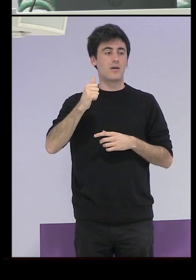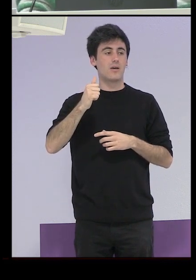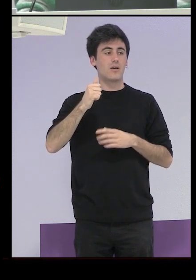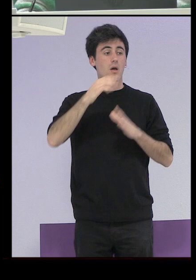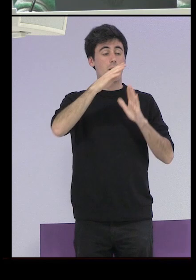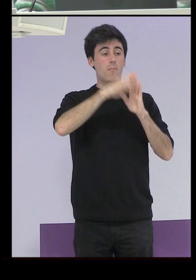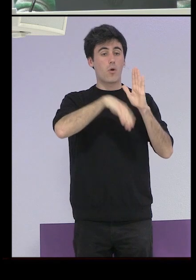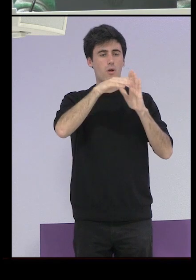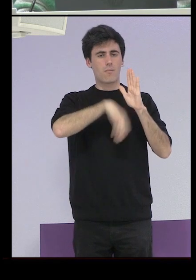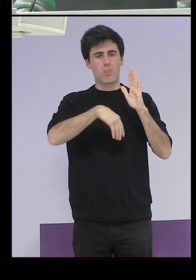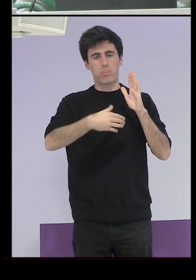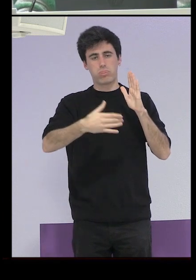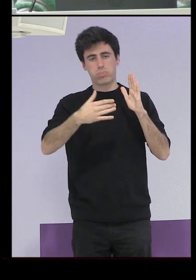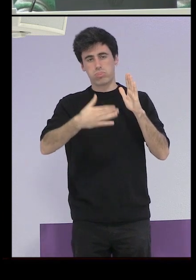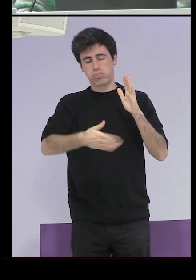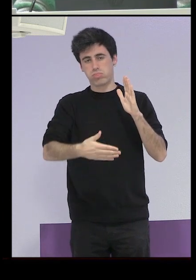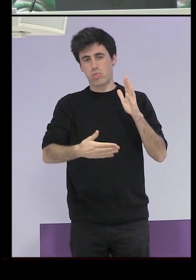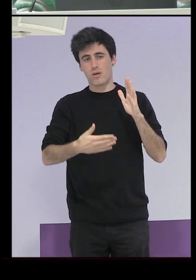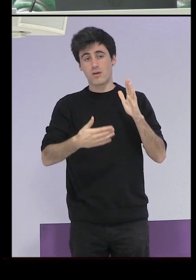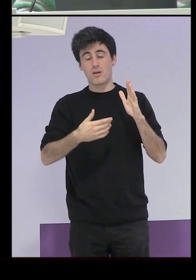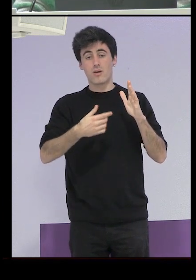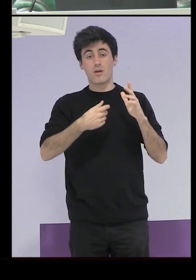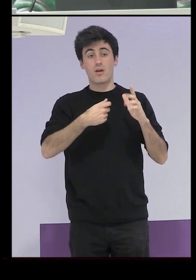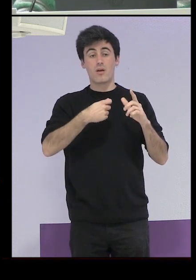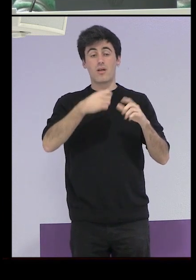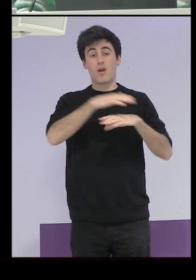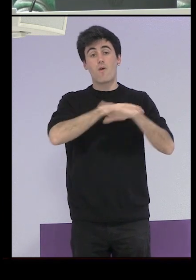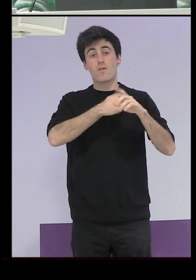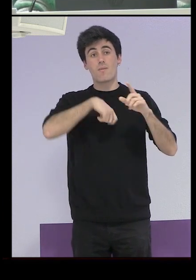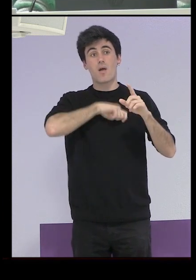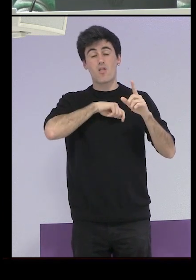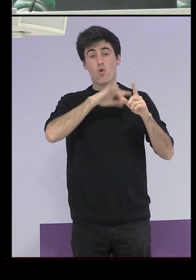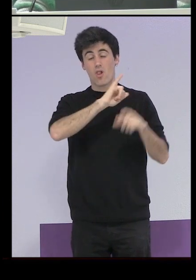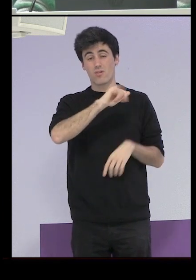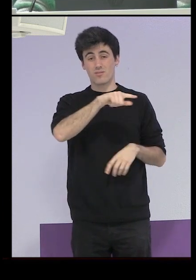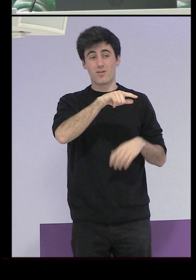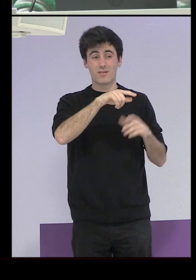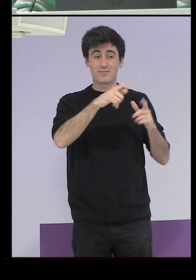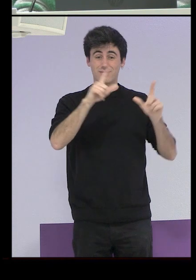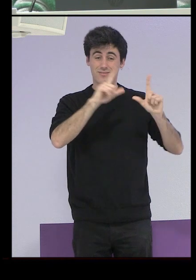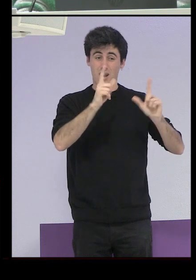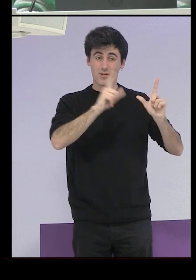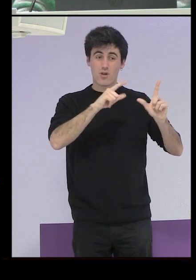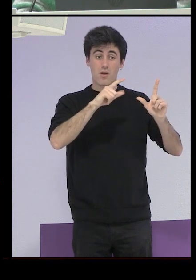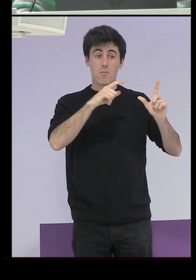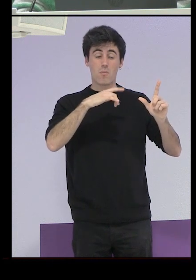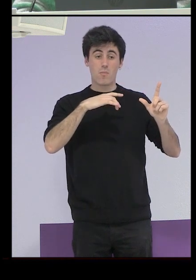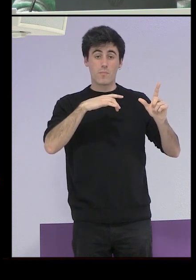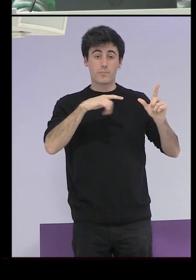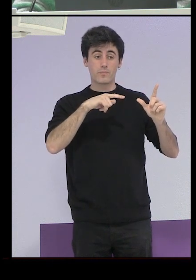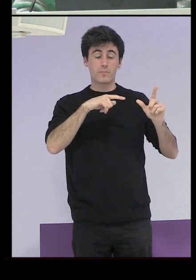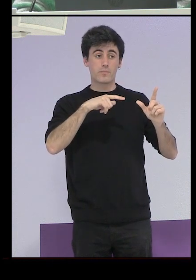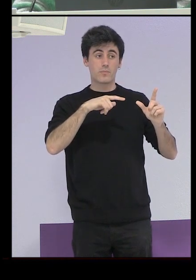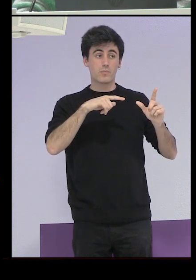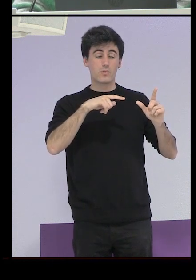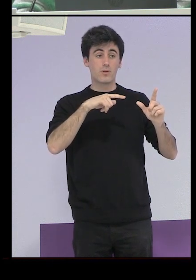de la televisión de este Estado español seguro y quizás llegue más allá, porque